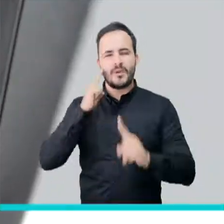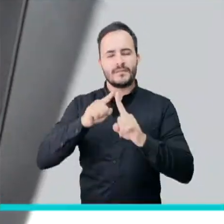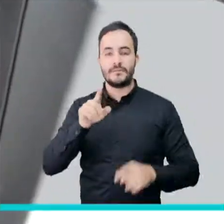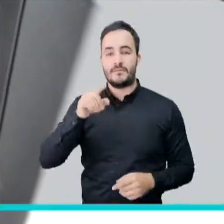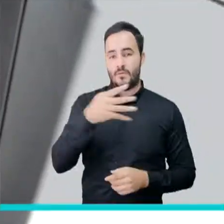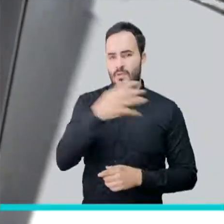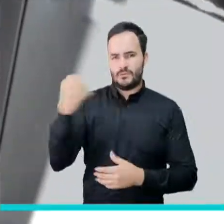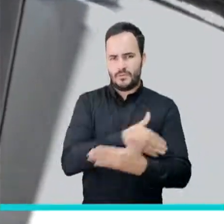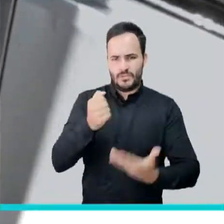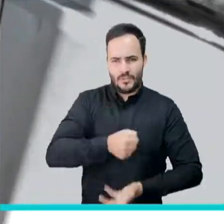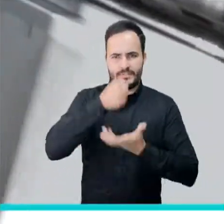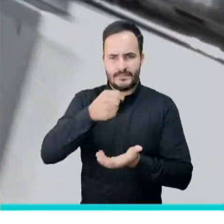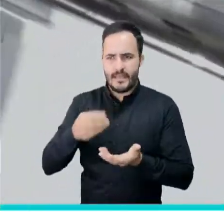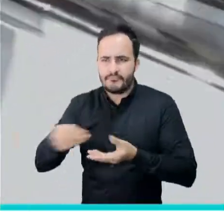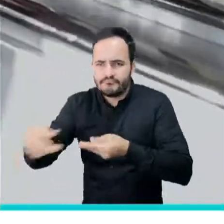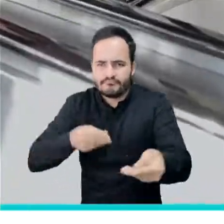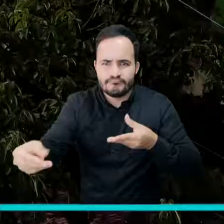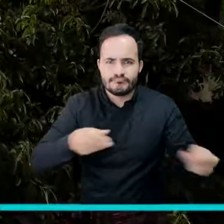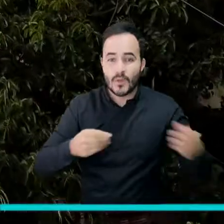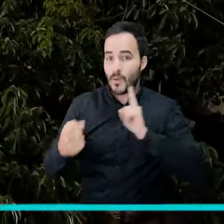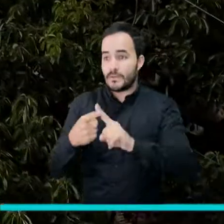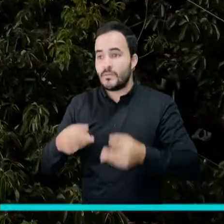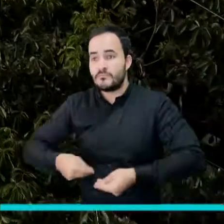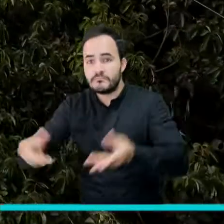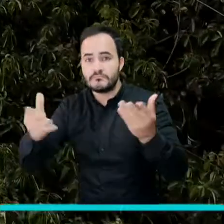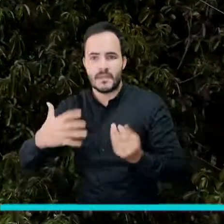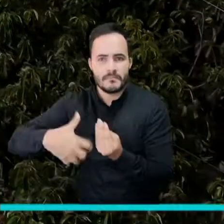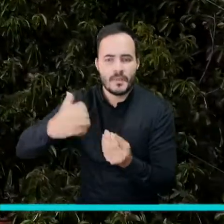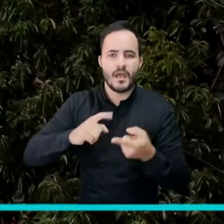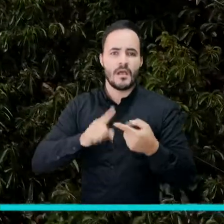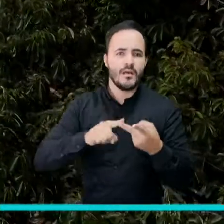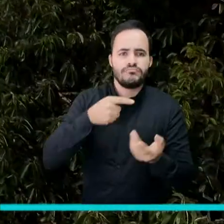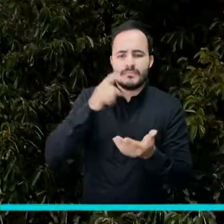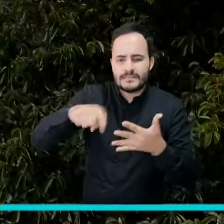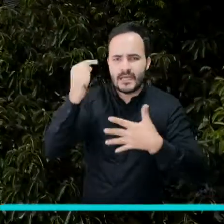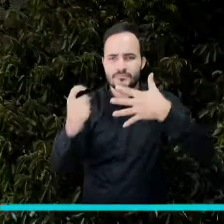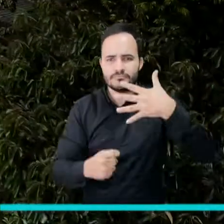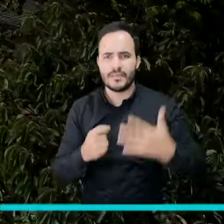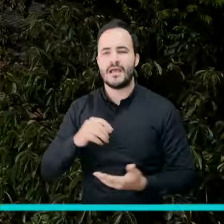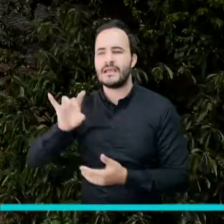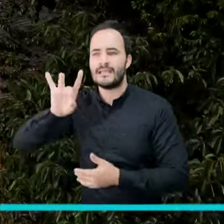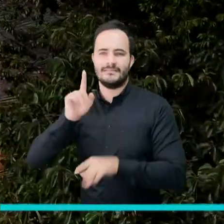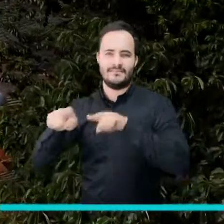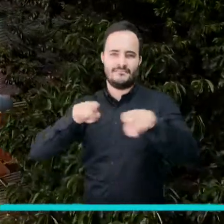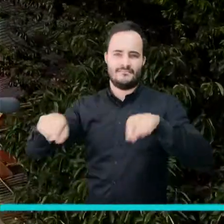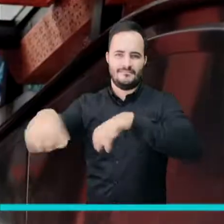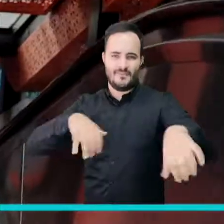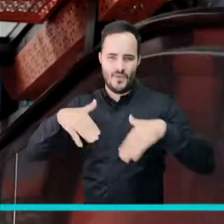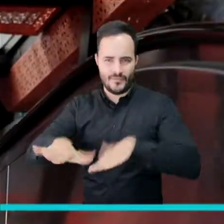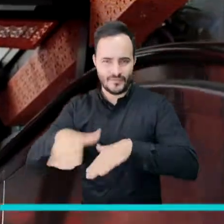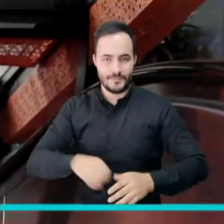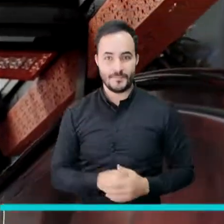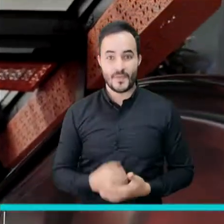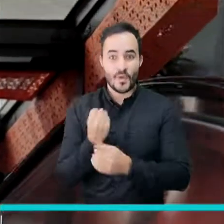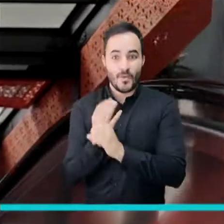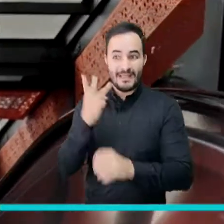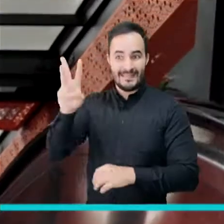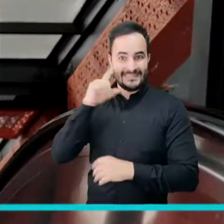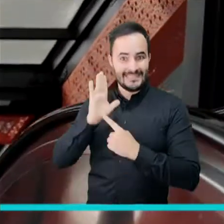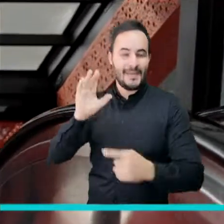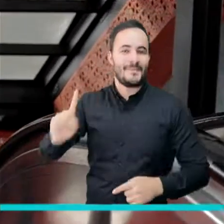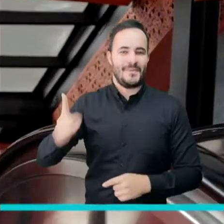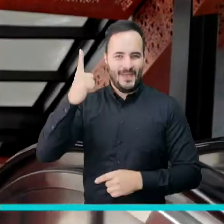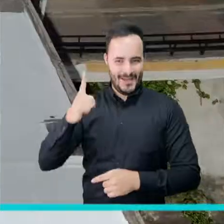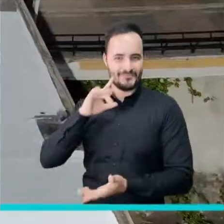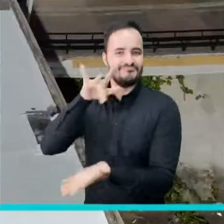Se invertirán más de 400 millones y se entregará maquinaria, equipos e insumos a 15 talleres de confecciones. La Comuna 13